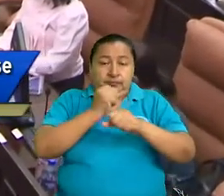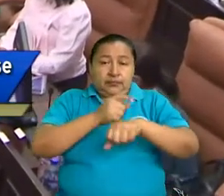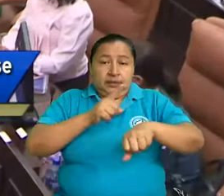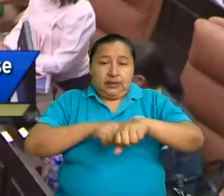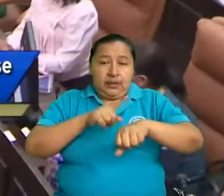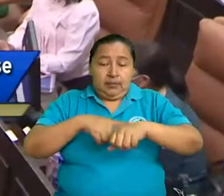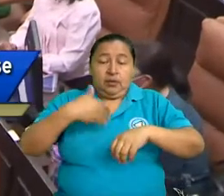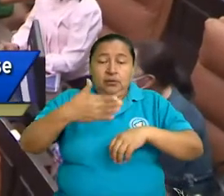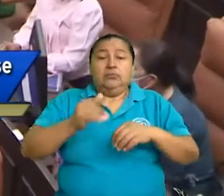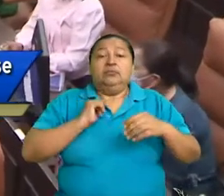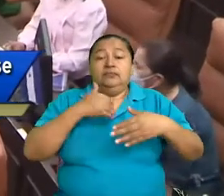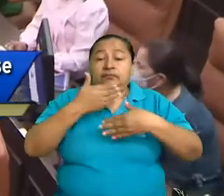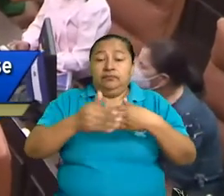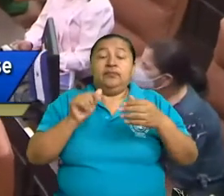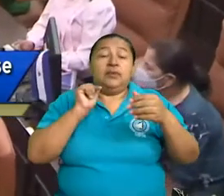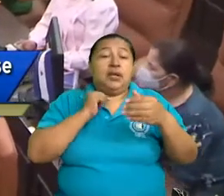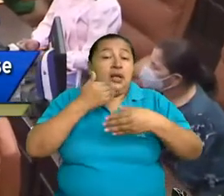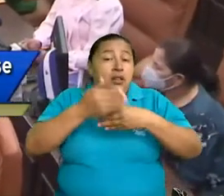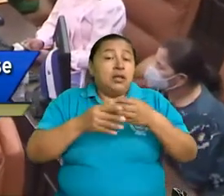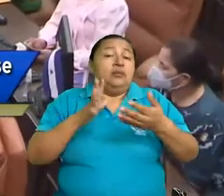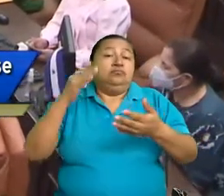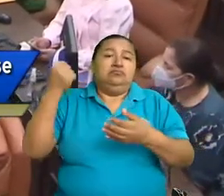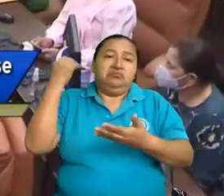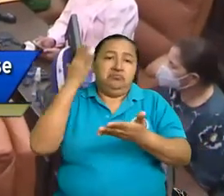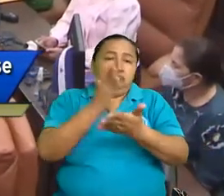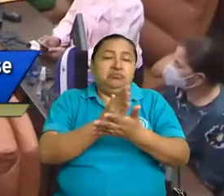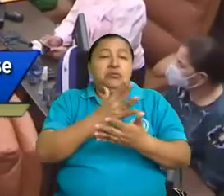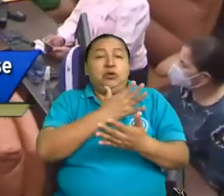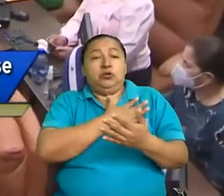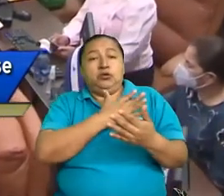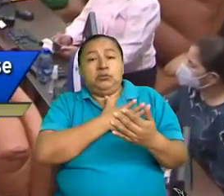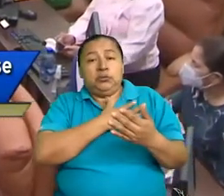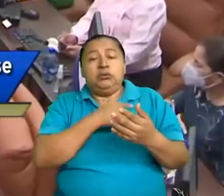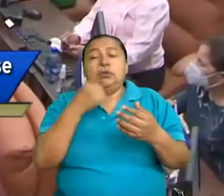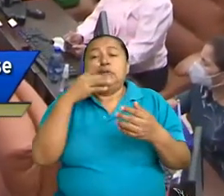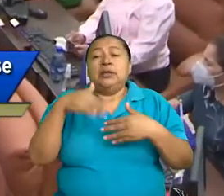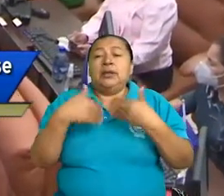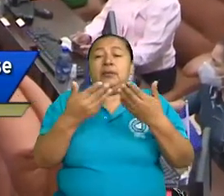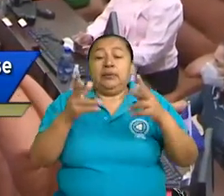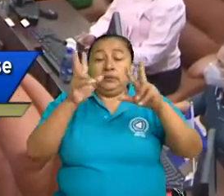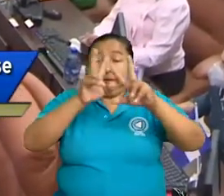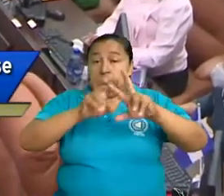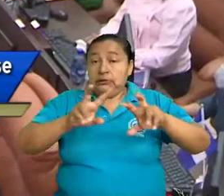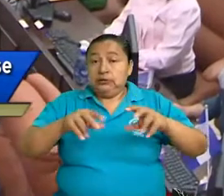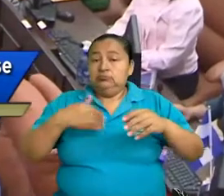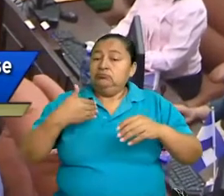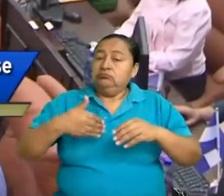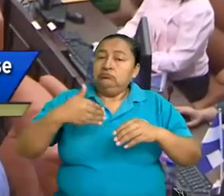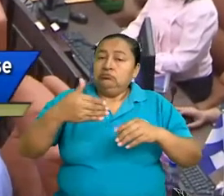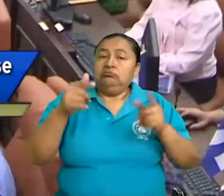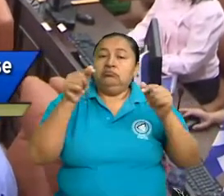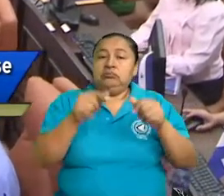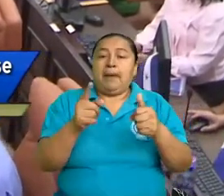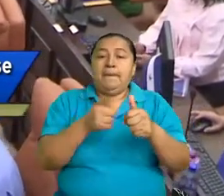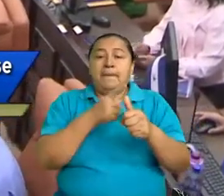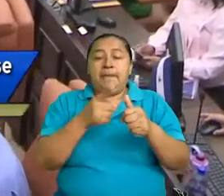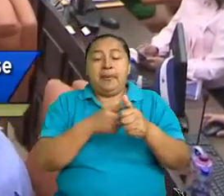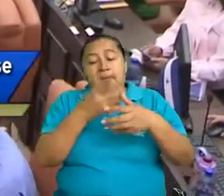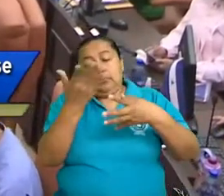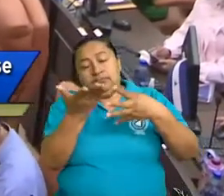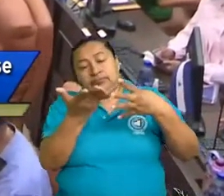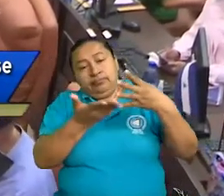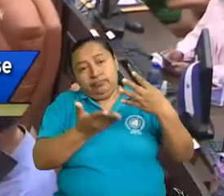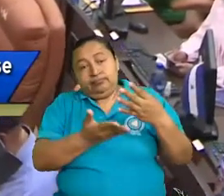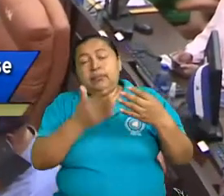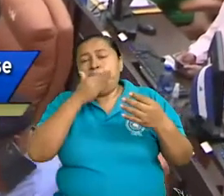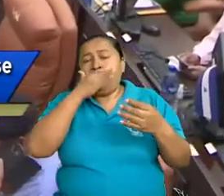de la dictadura de los Somoza, se hizo una revisión del período de la primera etapa de la revolución